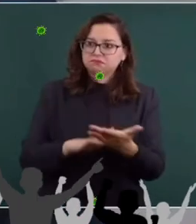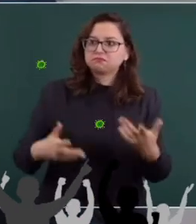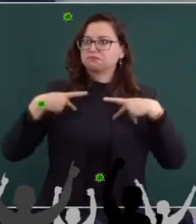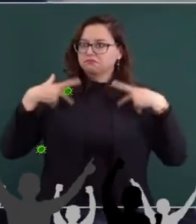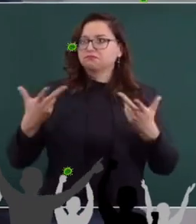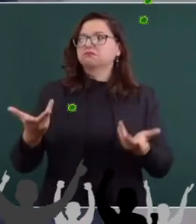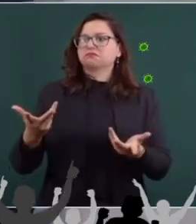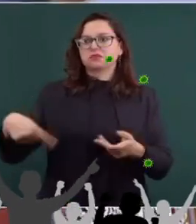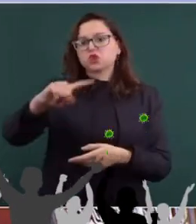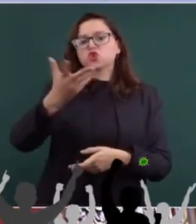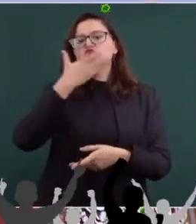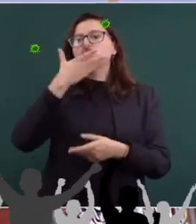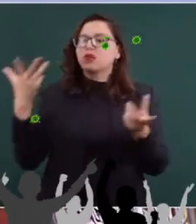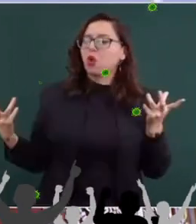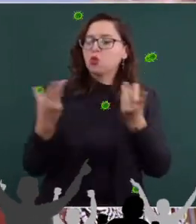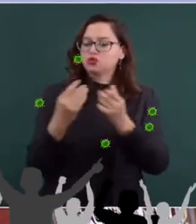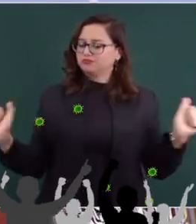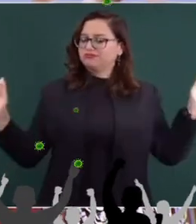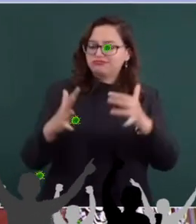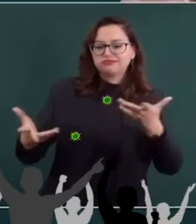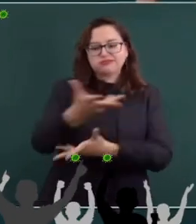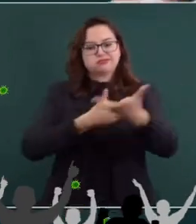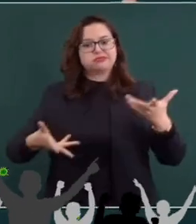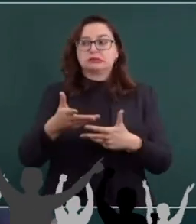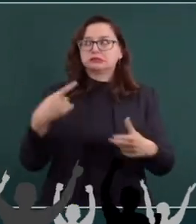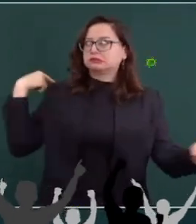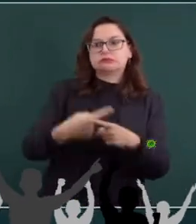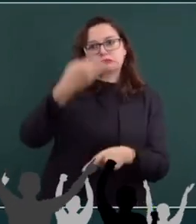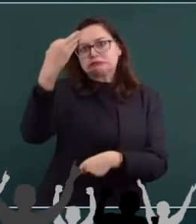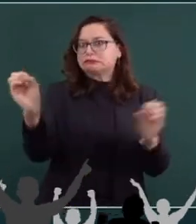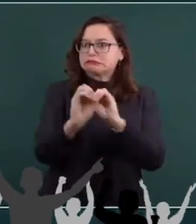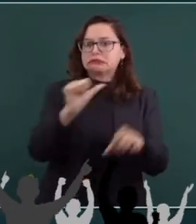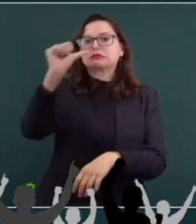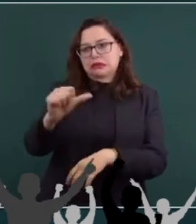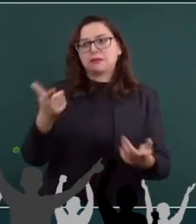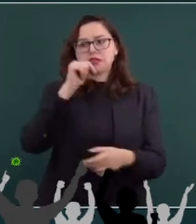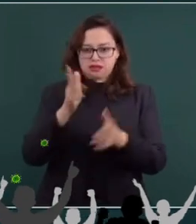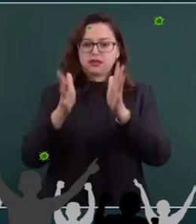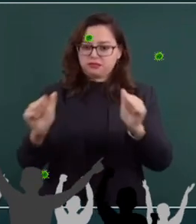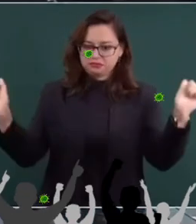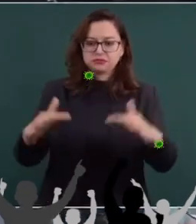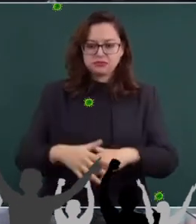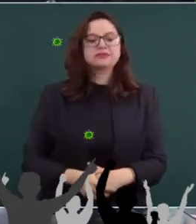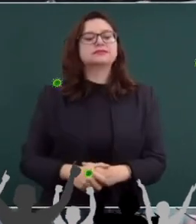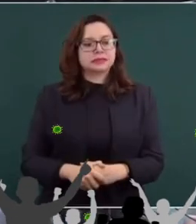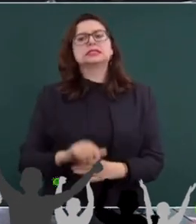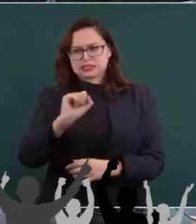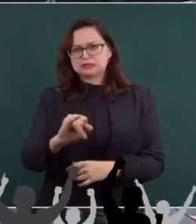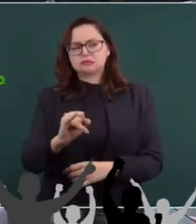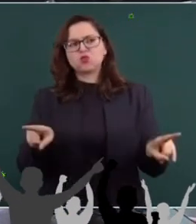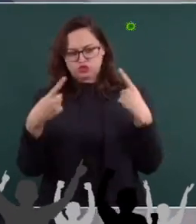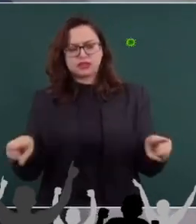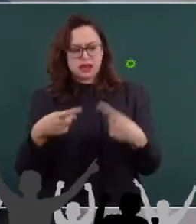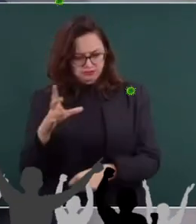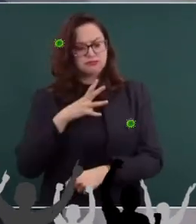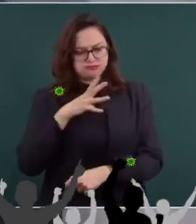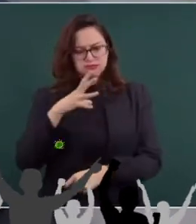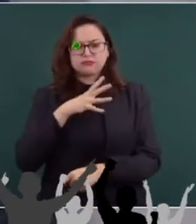sin vernos así, como va ser mañana. Y va a haber música, ayer estuve en Oaxaca,